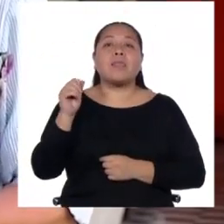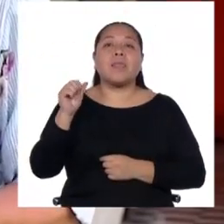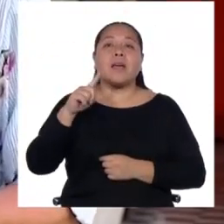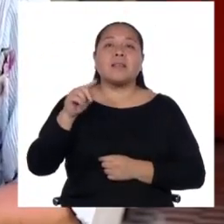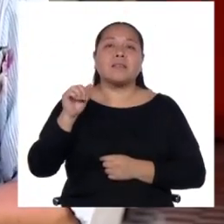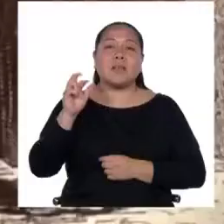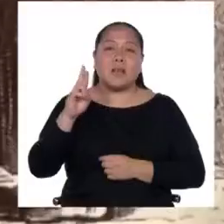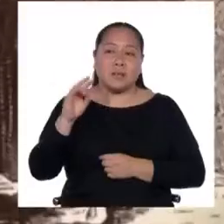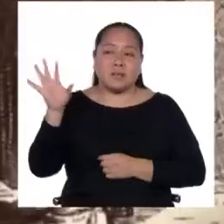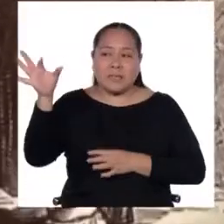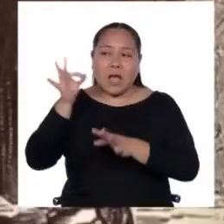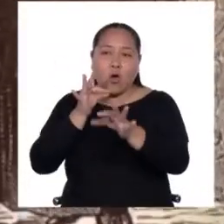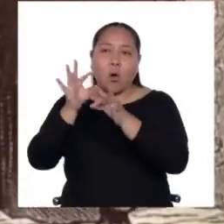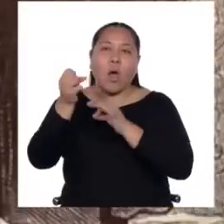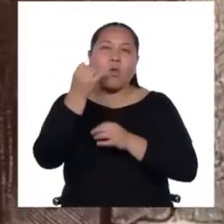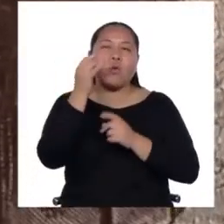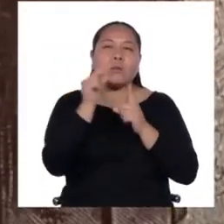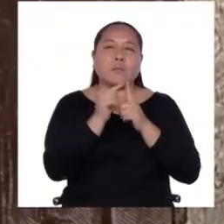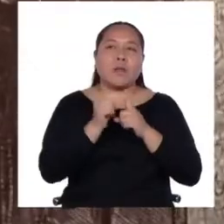Compañón.